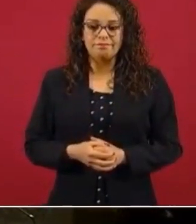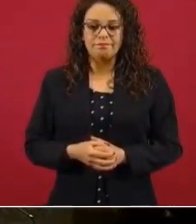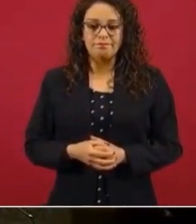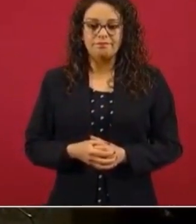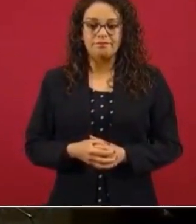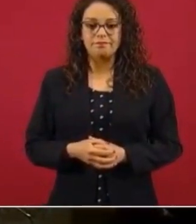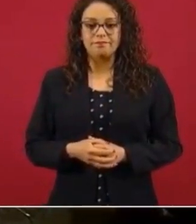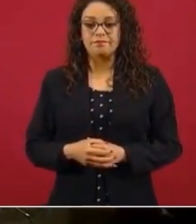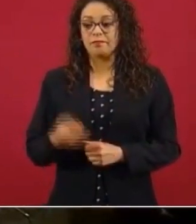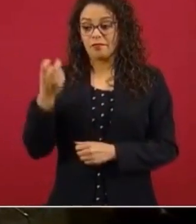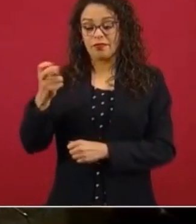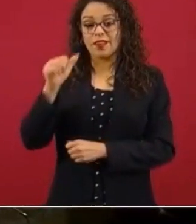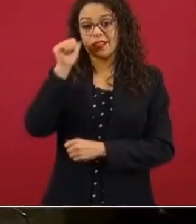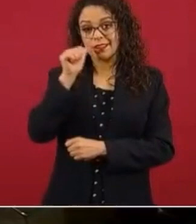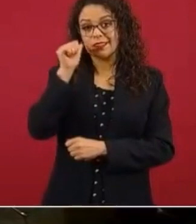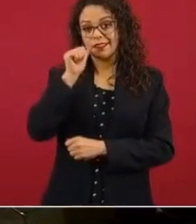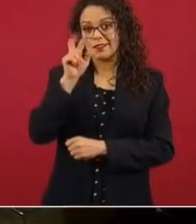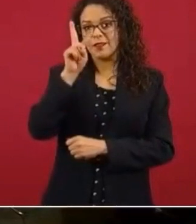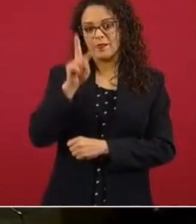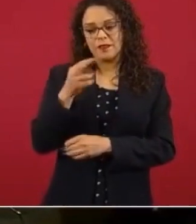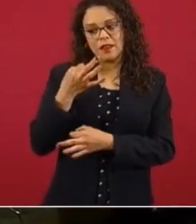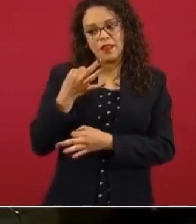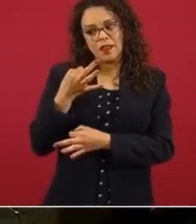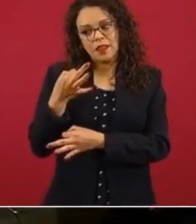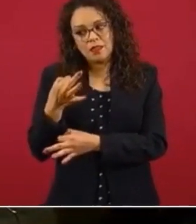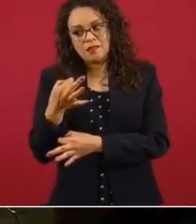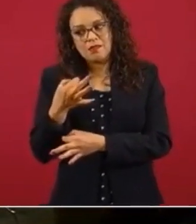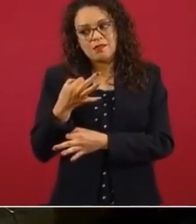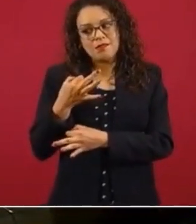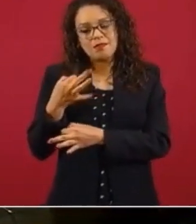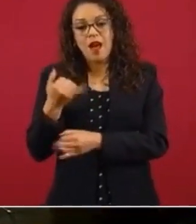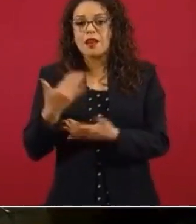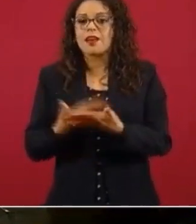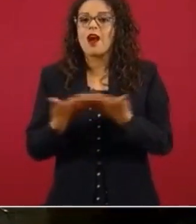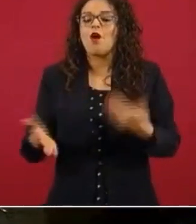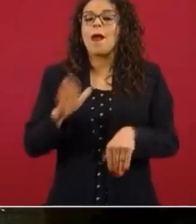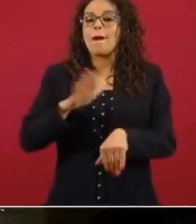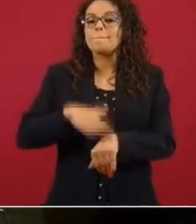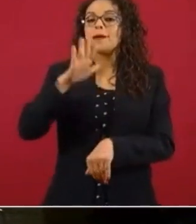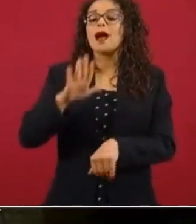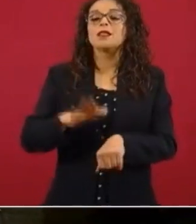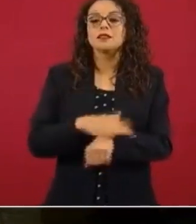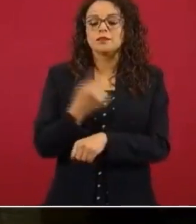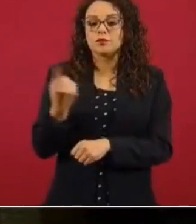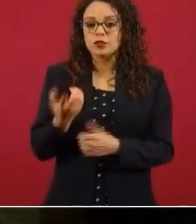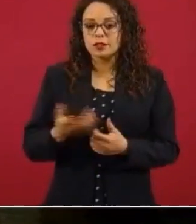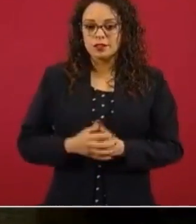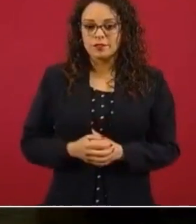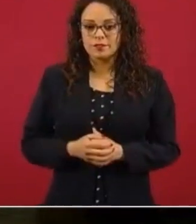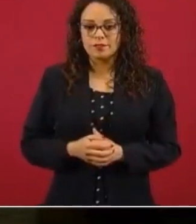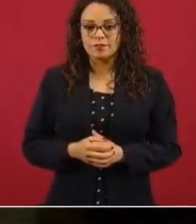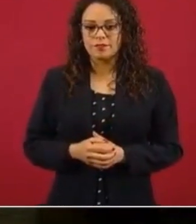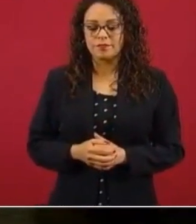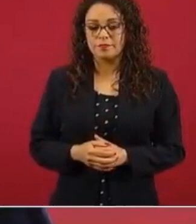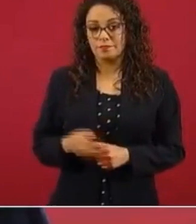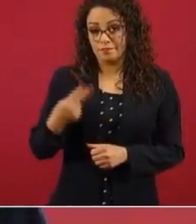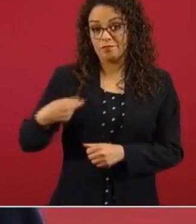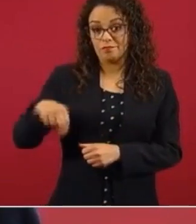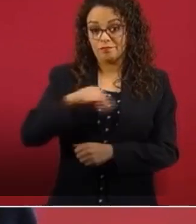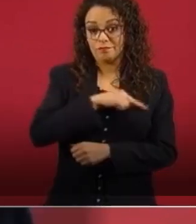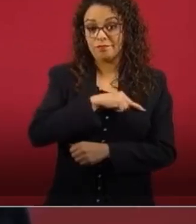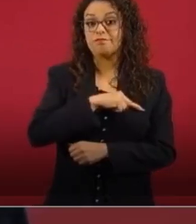tentación, más ahora que nos hemos propuesto fortalecer